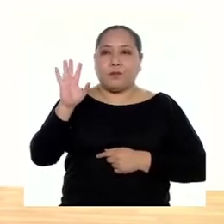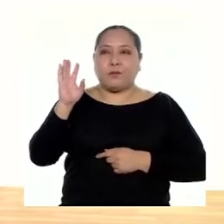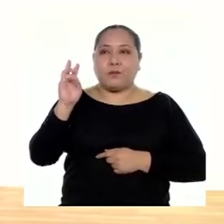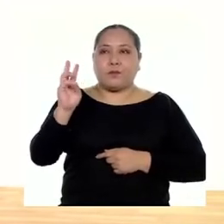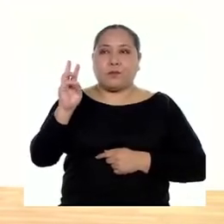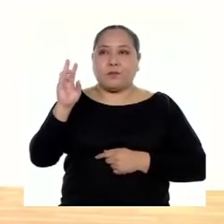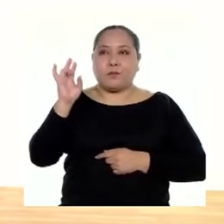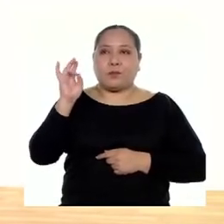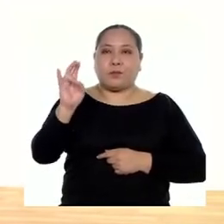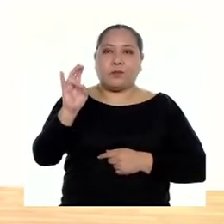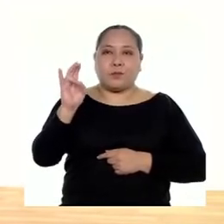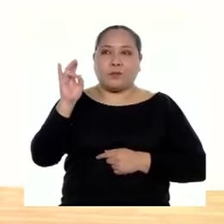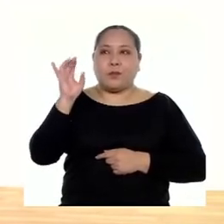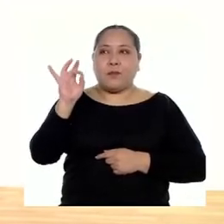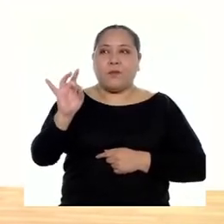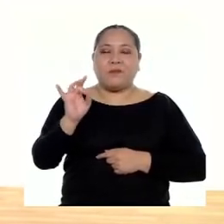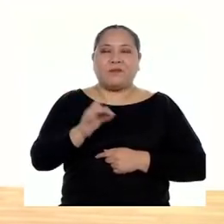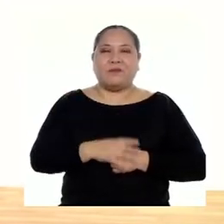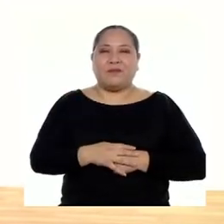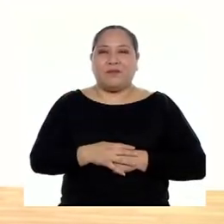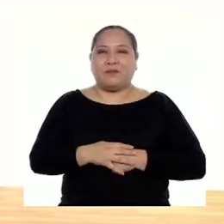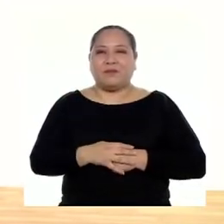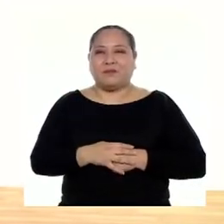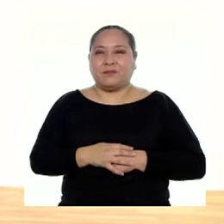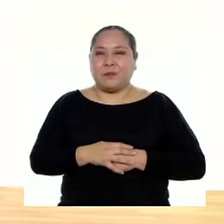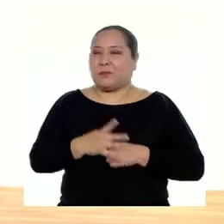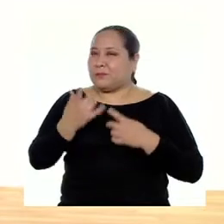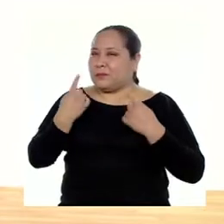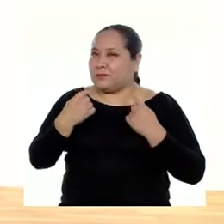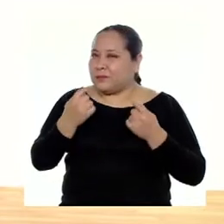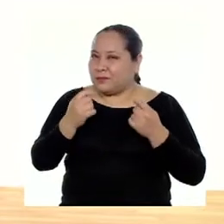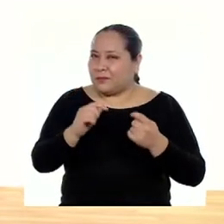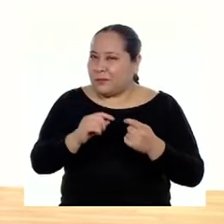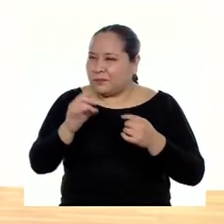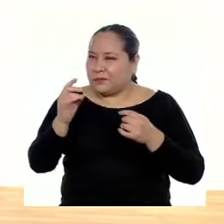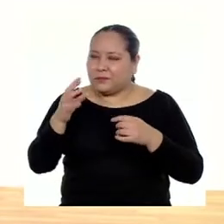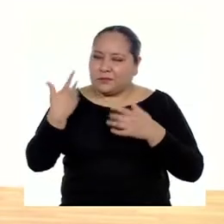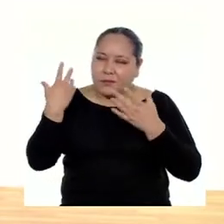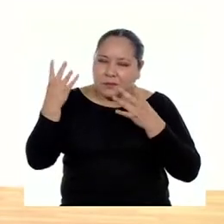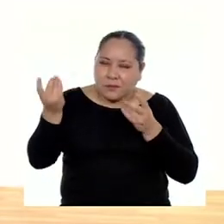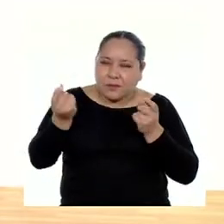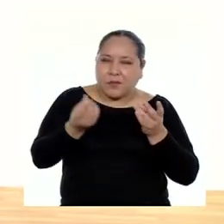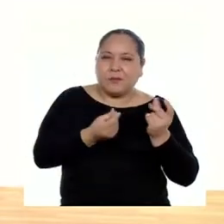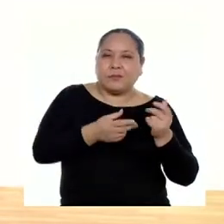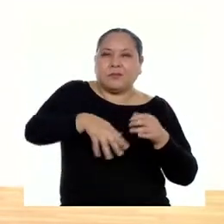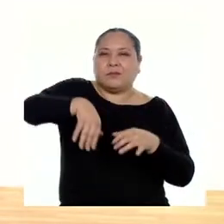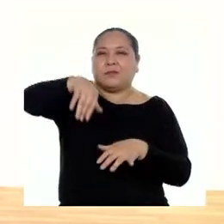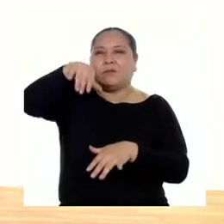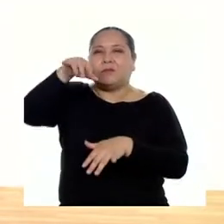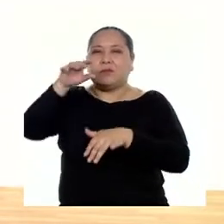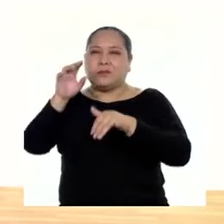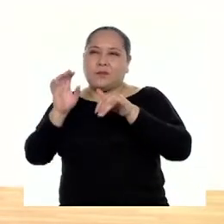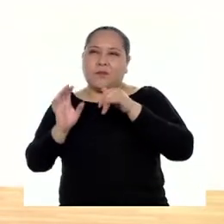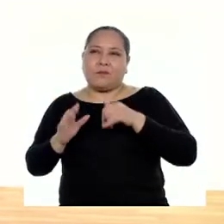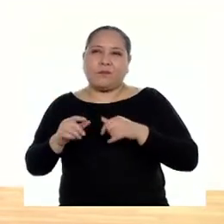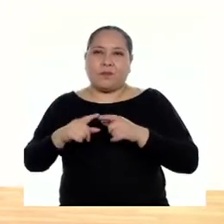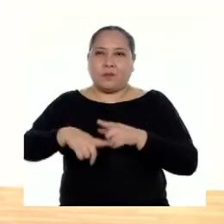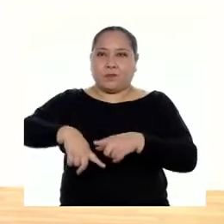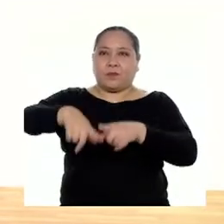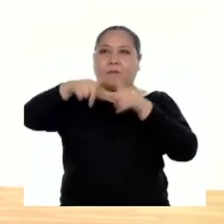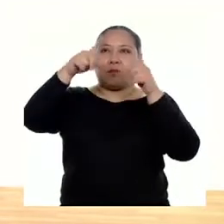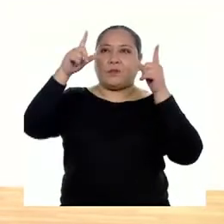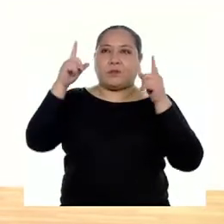cinco, seis, siete, ocho. Entendémoslo de manera más fluida, quizás. Grande.